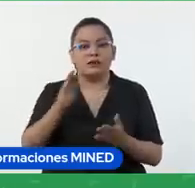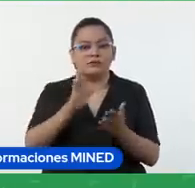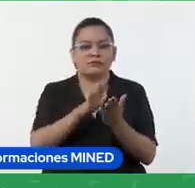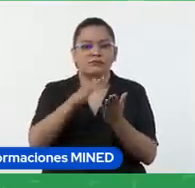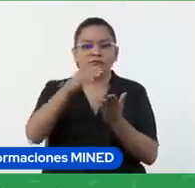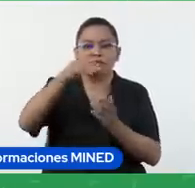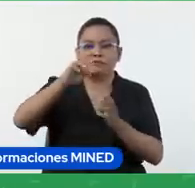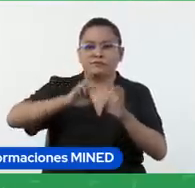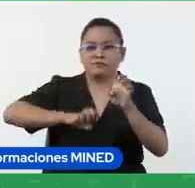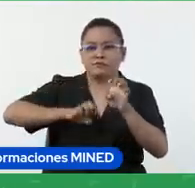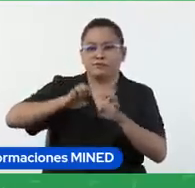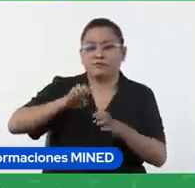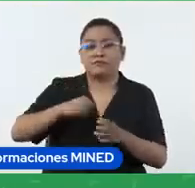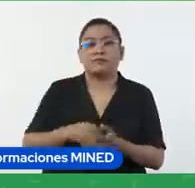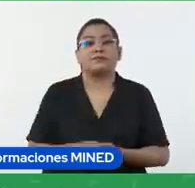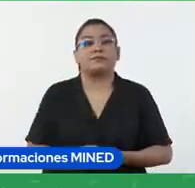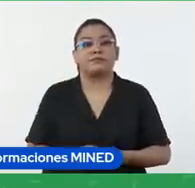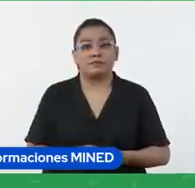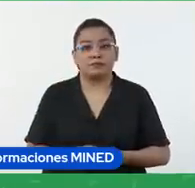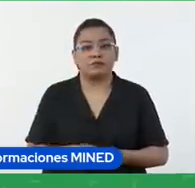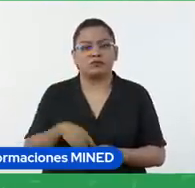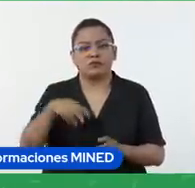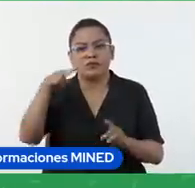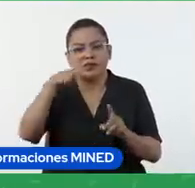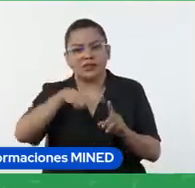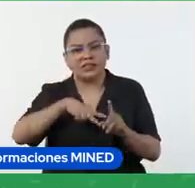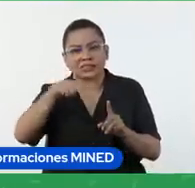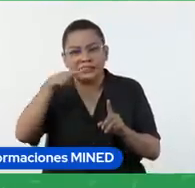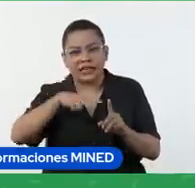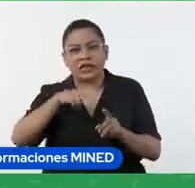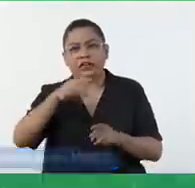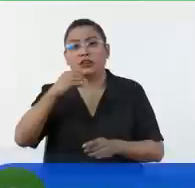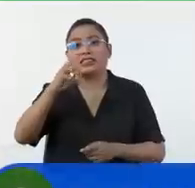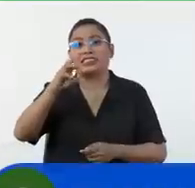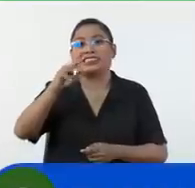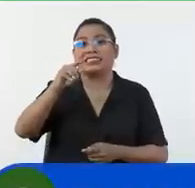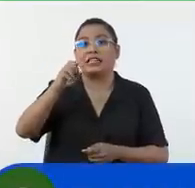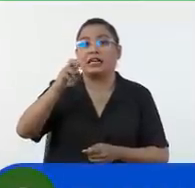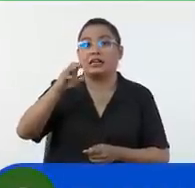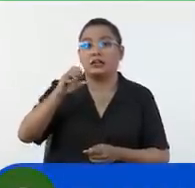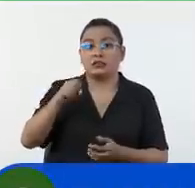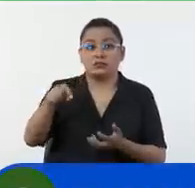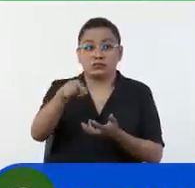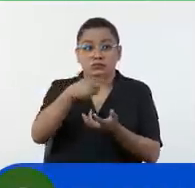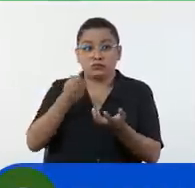evaluación, ¿verdad? Tener criterios, que el estudiante los conozca también.